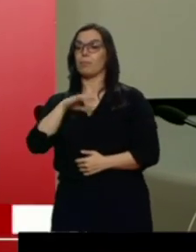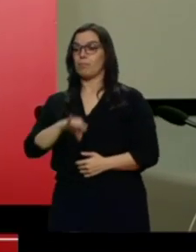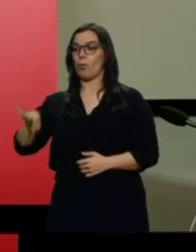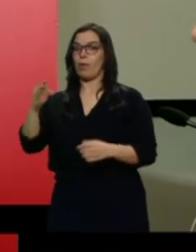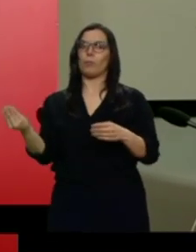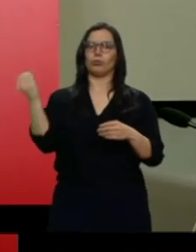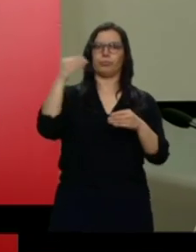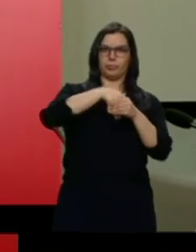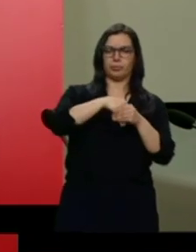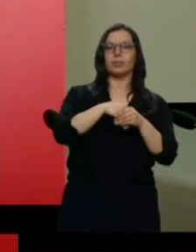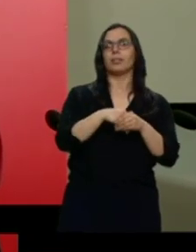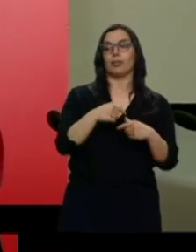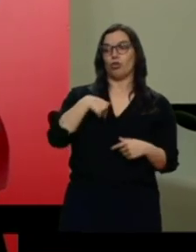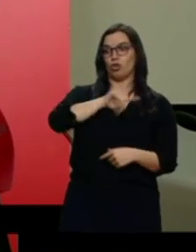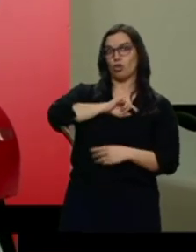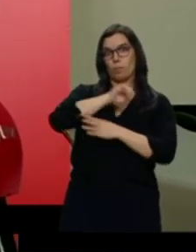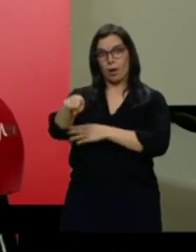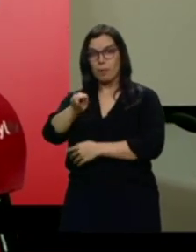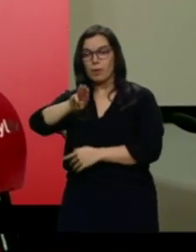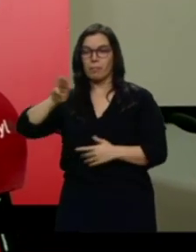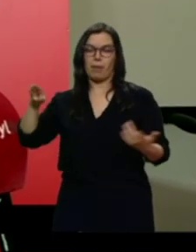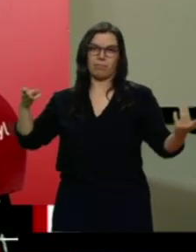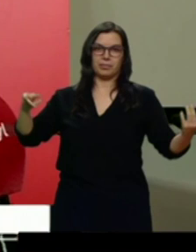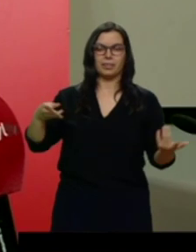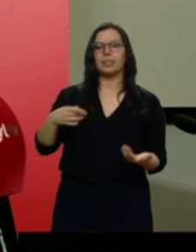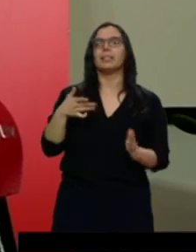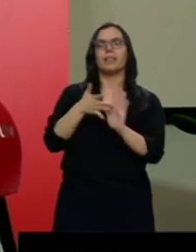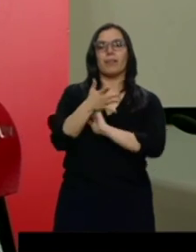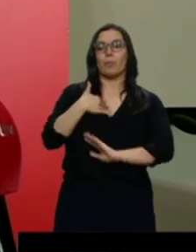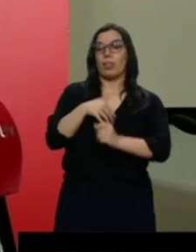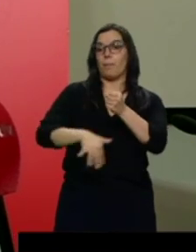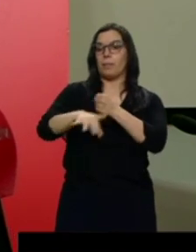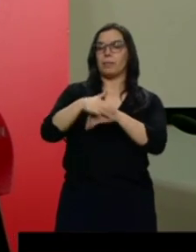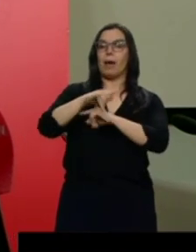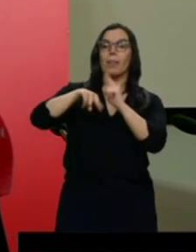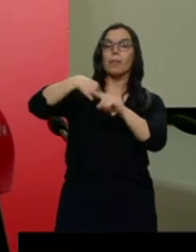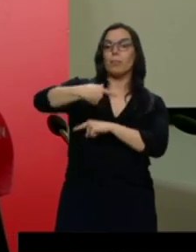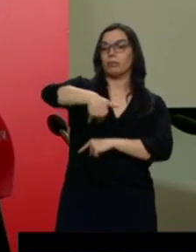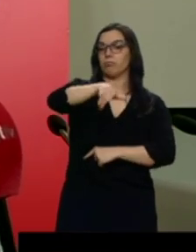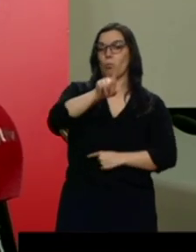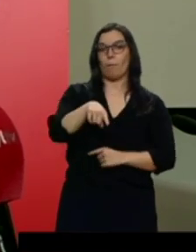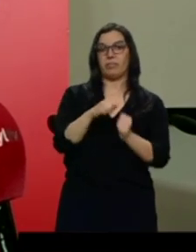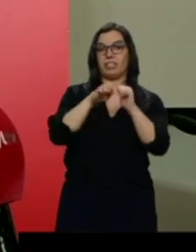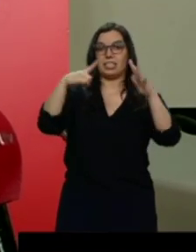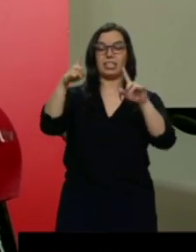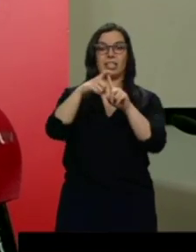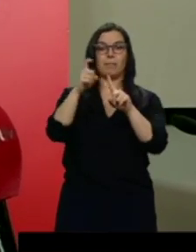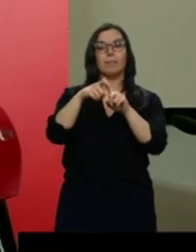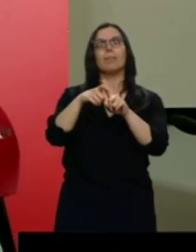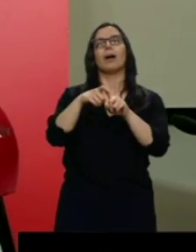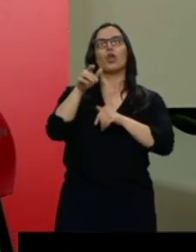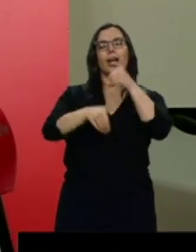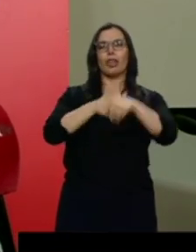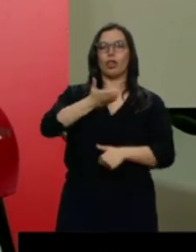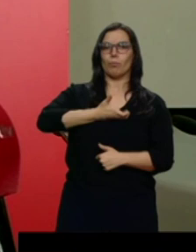en fin, y esto puede sentar las bases, ¿no? Para que dentro de menos de un mes, en el 26 de mayo, las elecciones municipales y autonómicas,